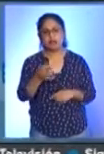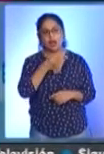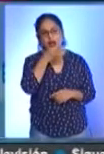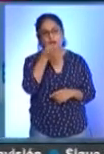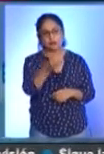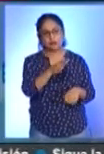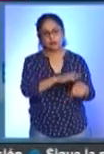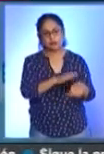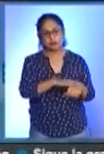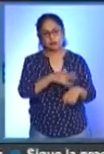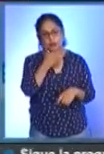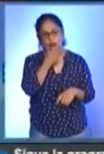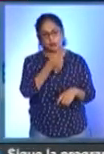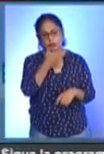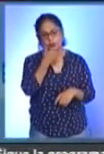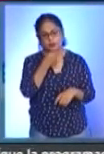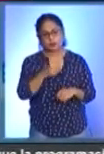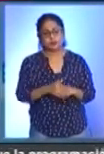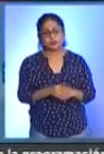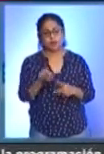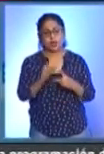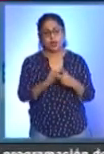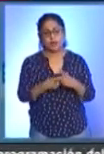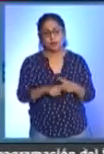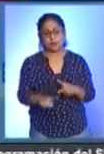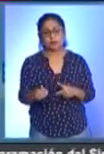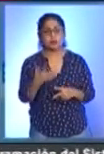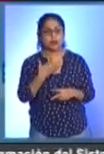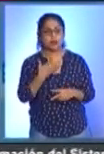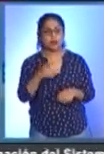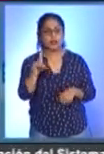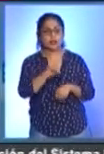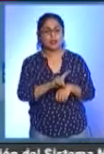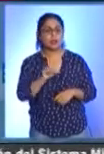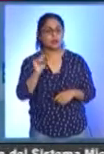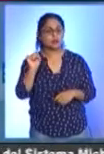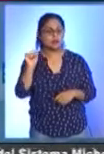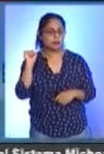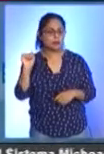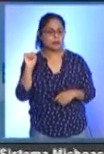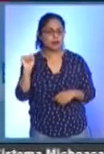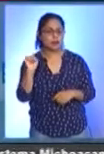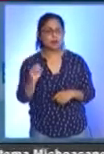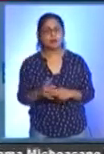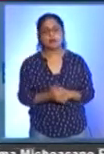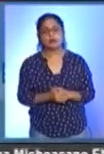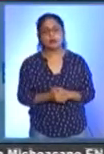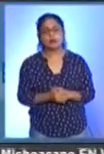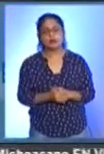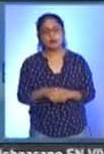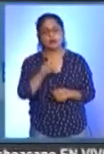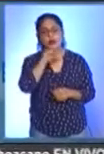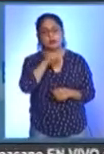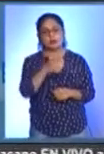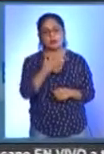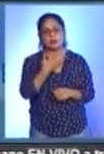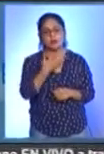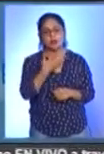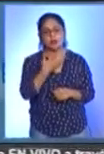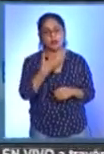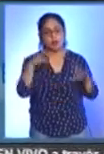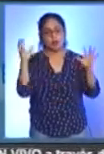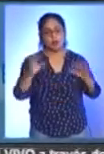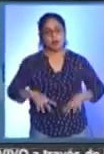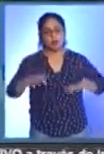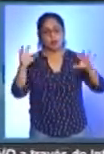funcionario. En el estado, pues, empezó a afectar lo que fue durante el día sábado, precisamente afectó, se presentó lluvia